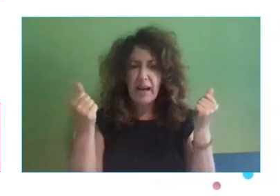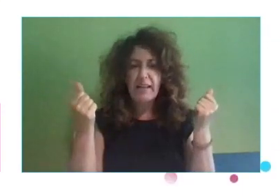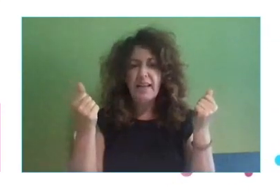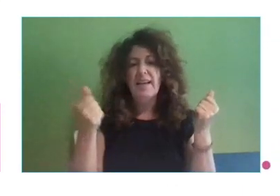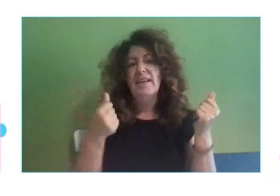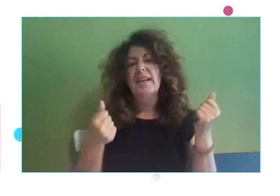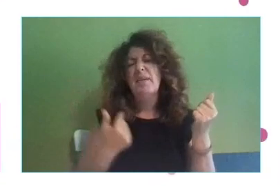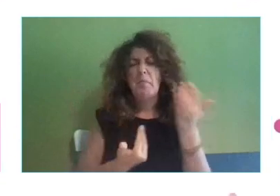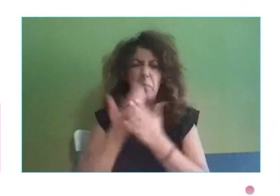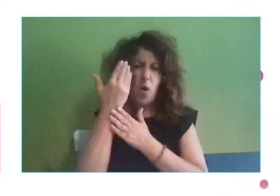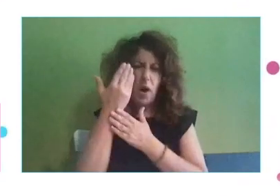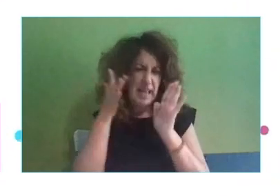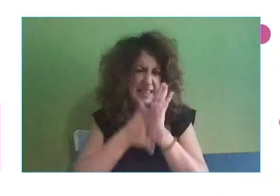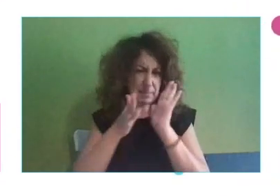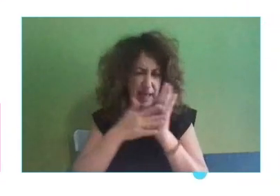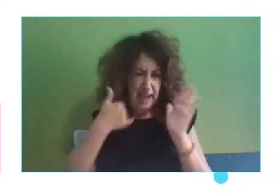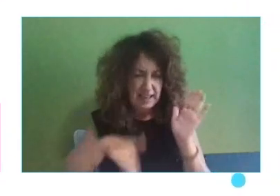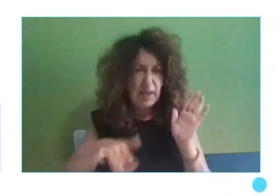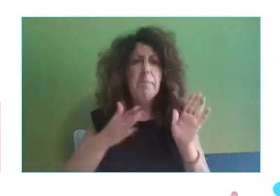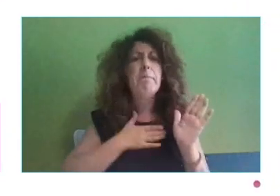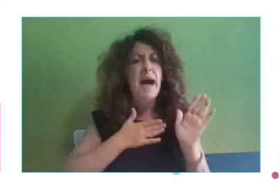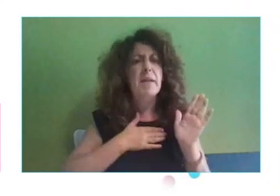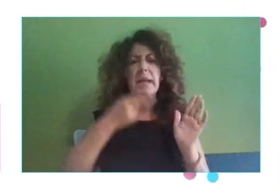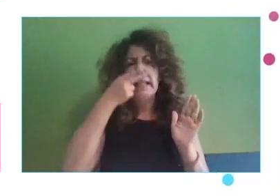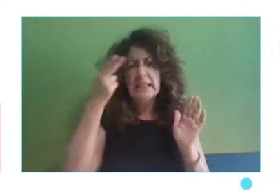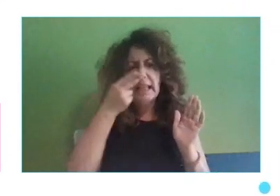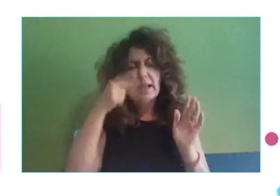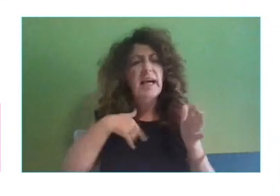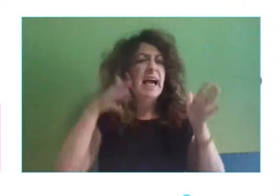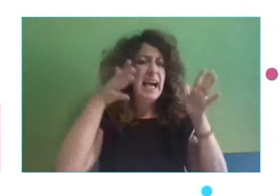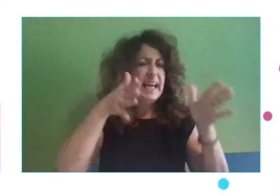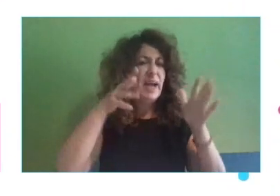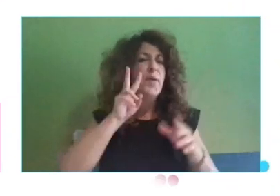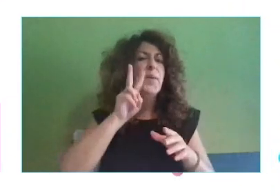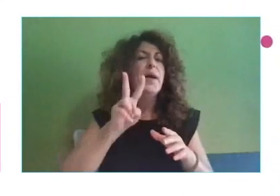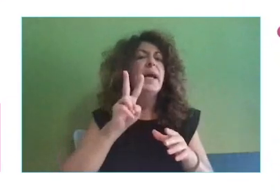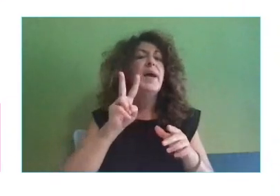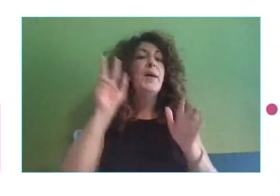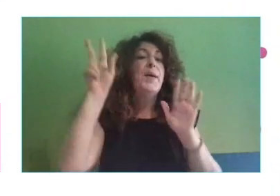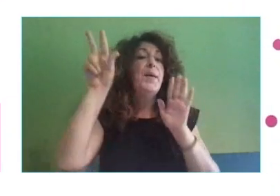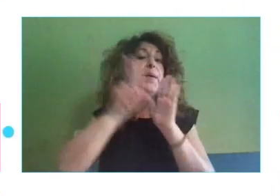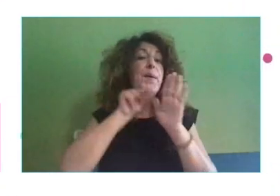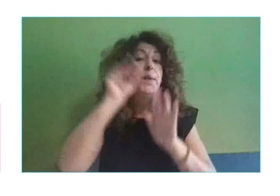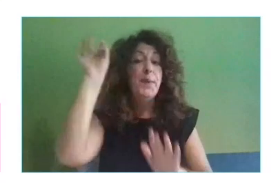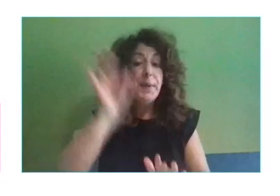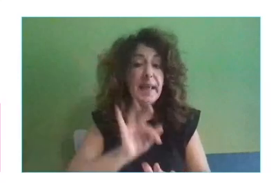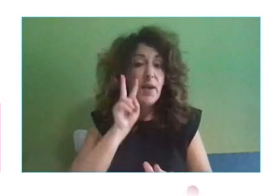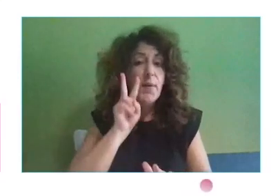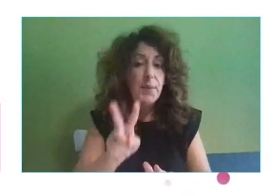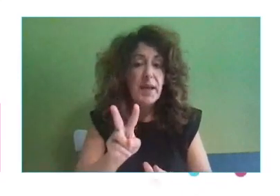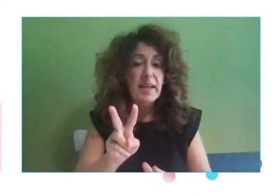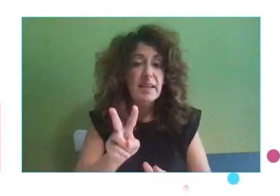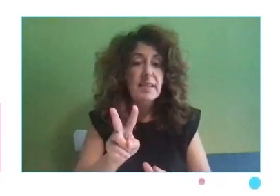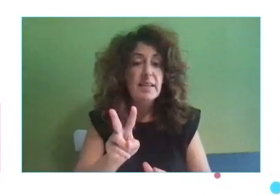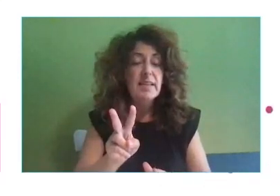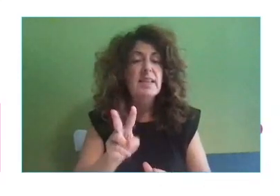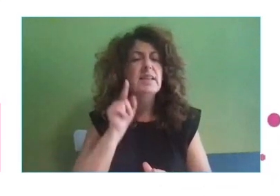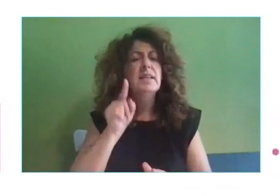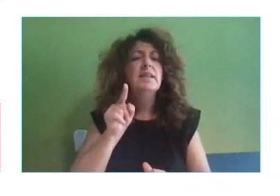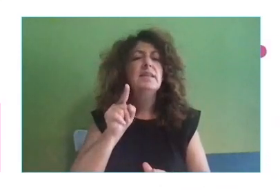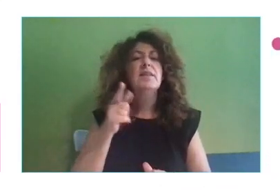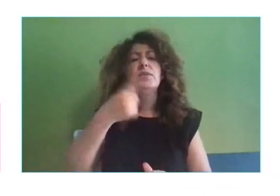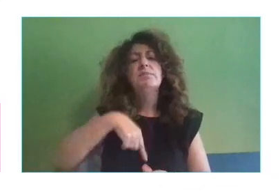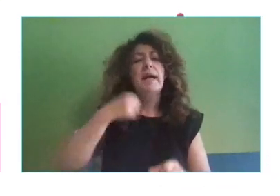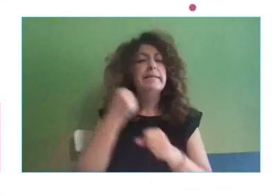Pero sí que hay un análisis para mí muy interesante y os recomiendo que veáis este vídeo de David Autor, del MIT, que habla de la automatización de nuestros trabajos, pero